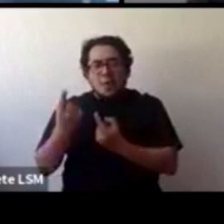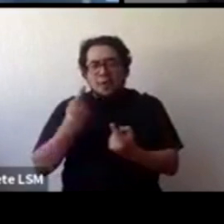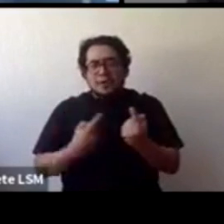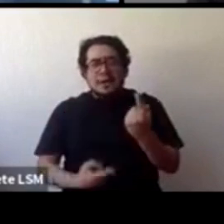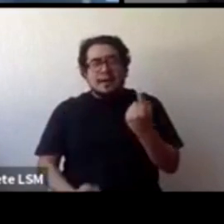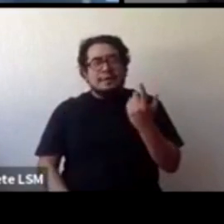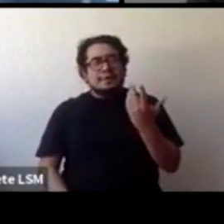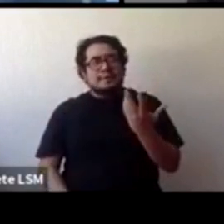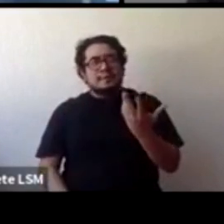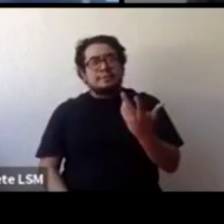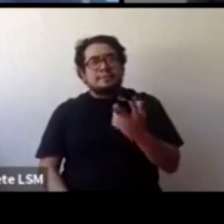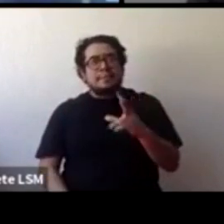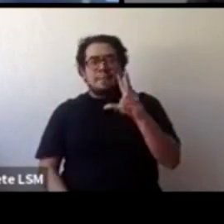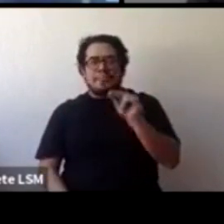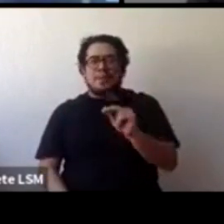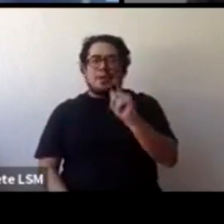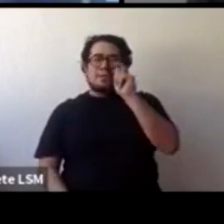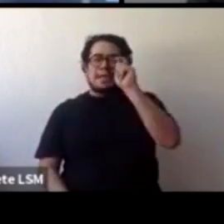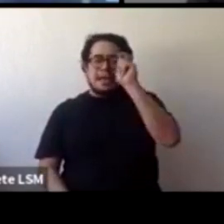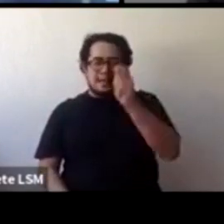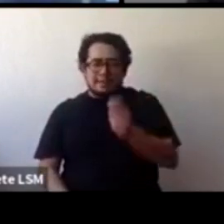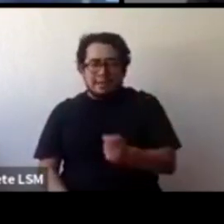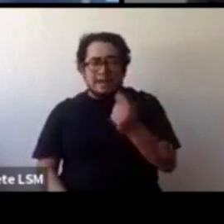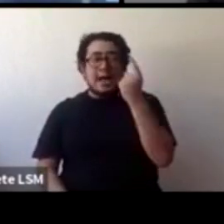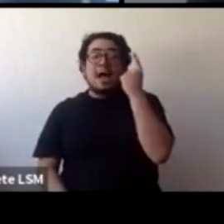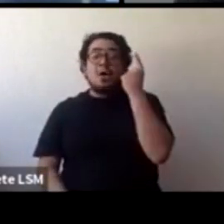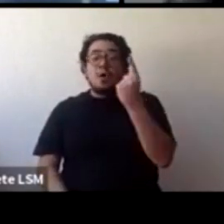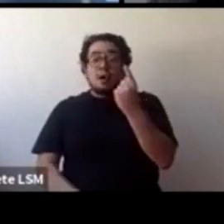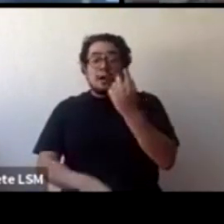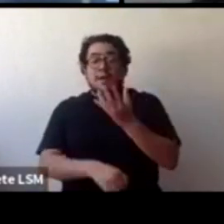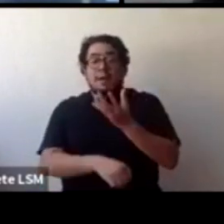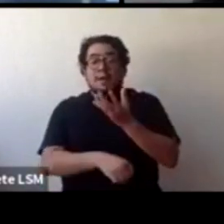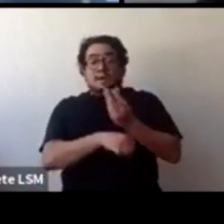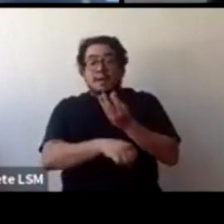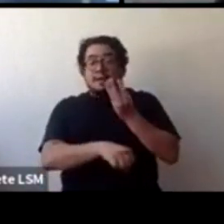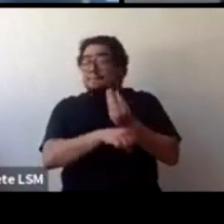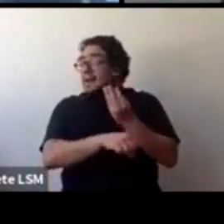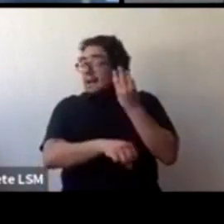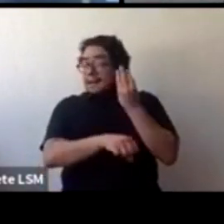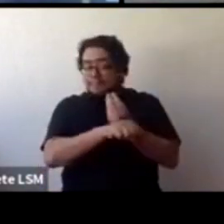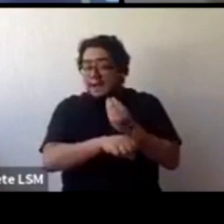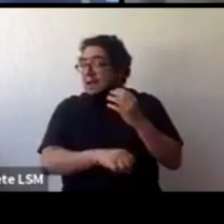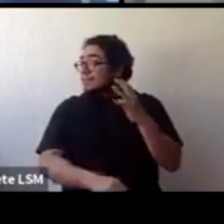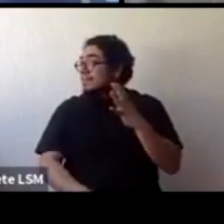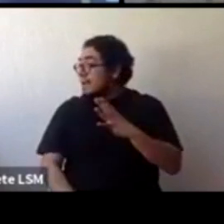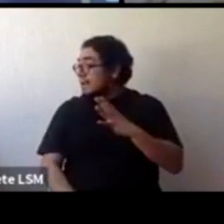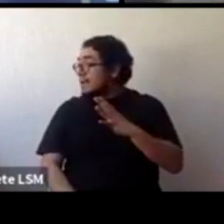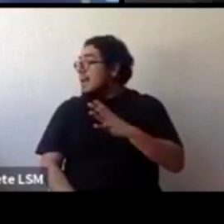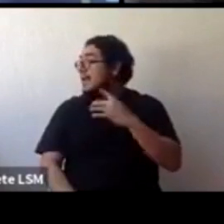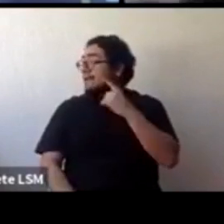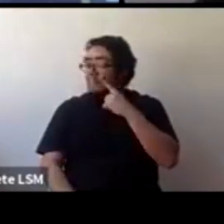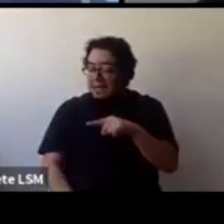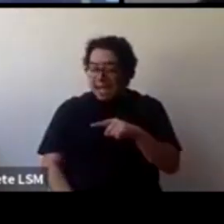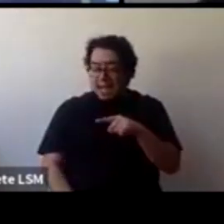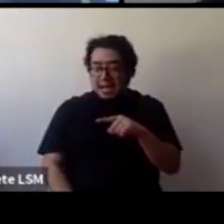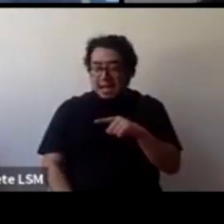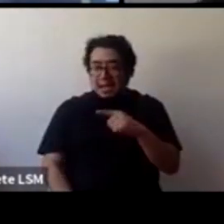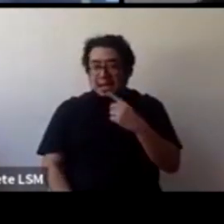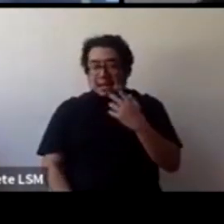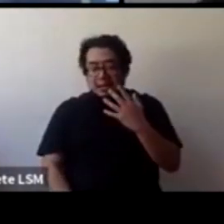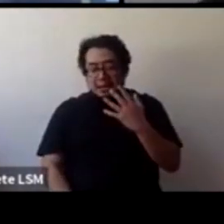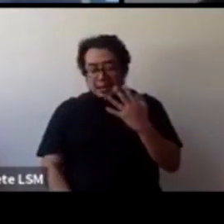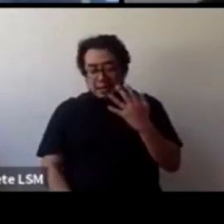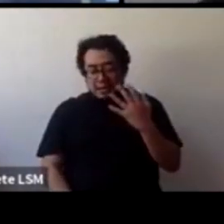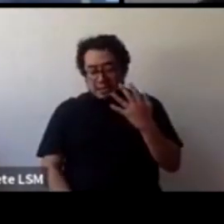no es una solución, son múltiples, es una decisión multifactorial y en donde además tenemos que ver prácticas en